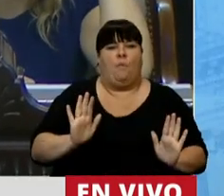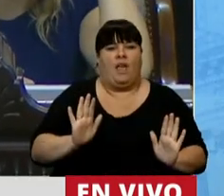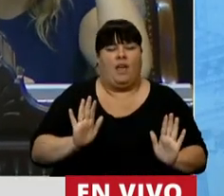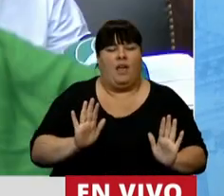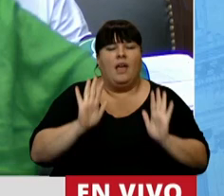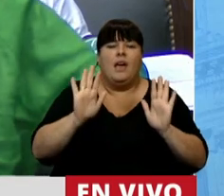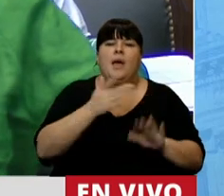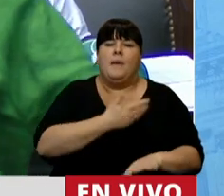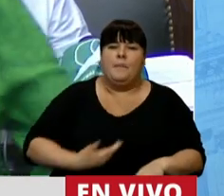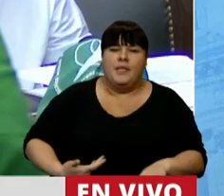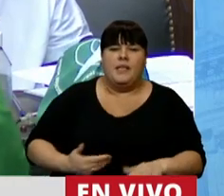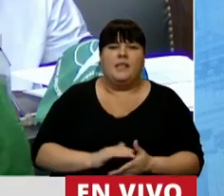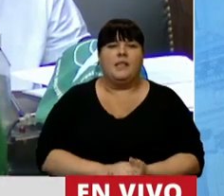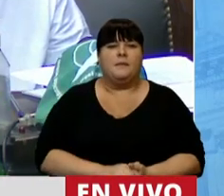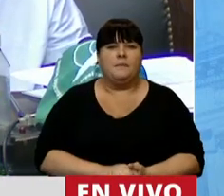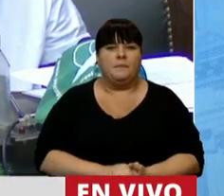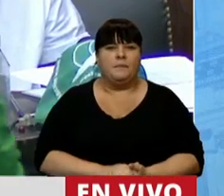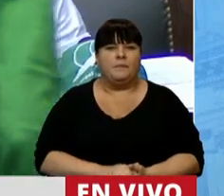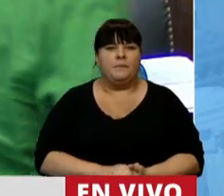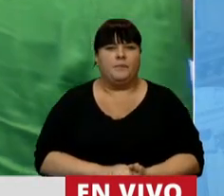señor presidente, señor